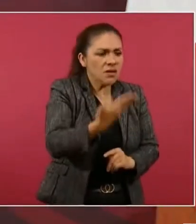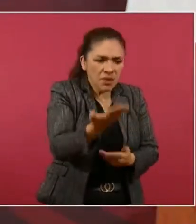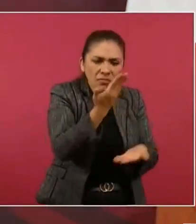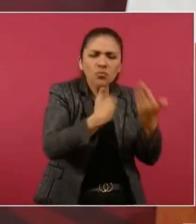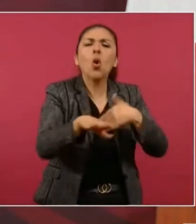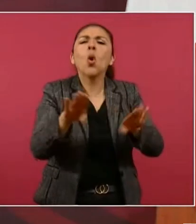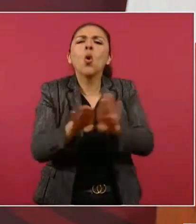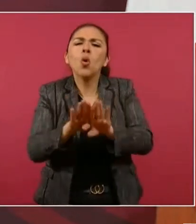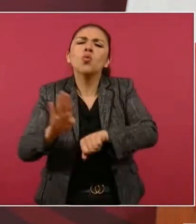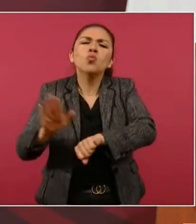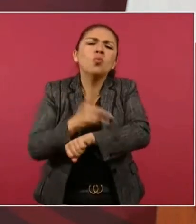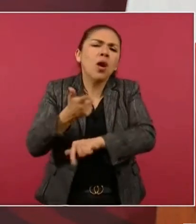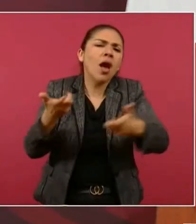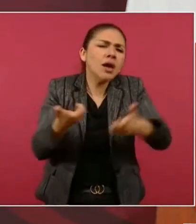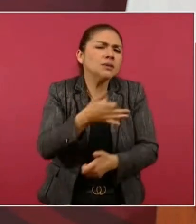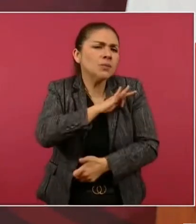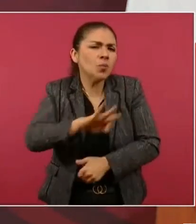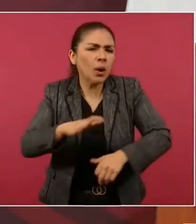hemos logrado?